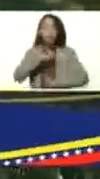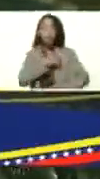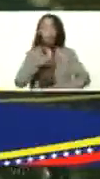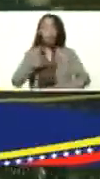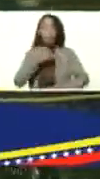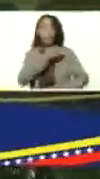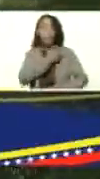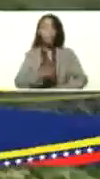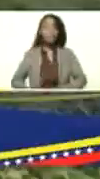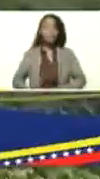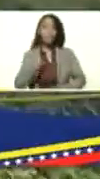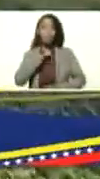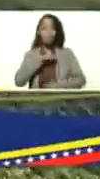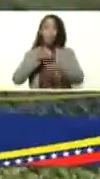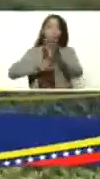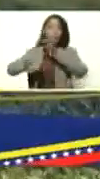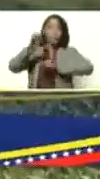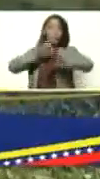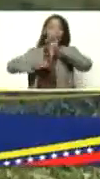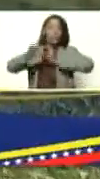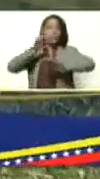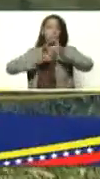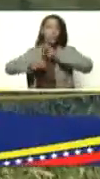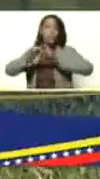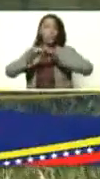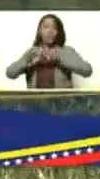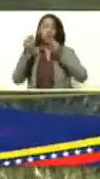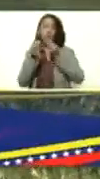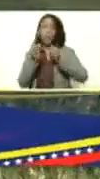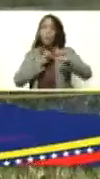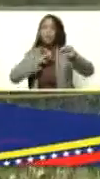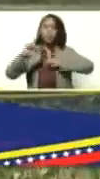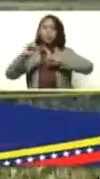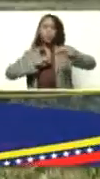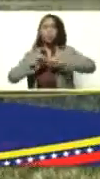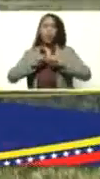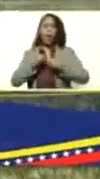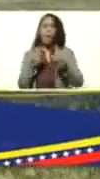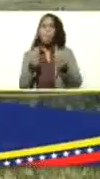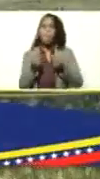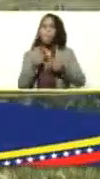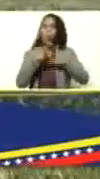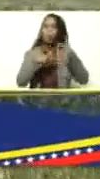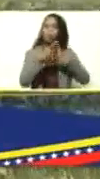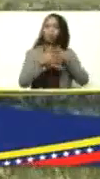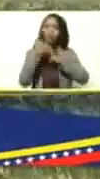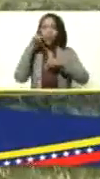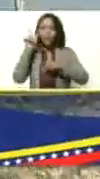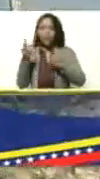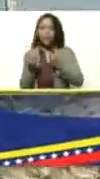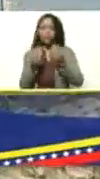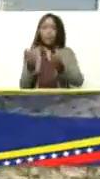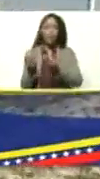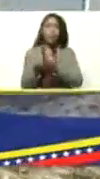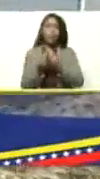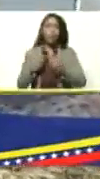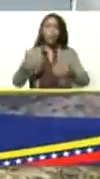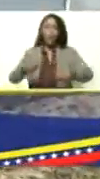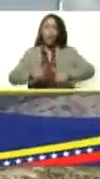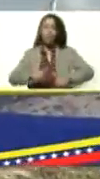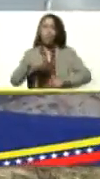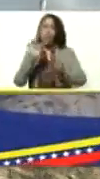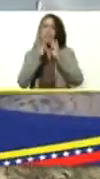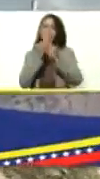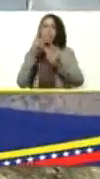que nos explique como ha sido la dinámica productiva este compañero que con el esfuerzo de su familia pero